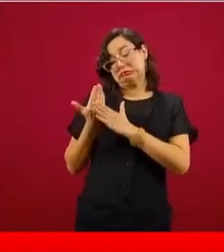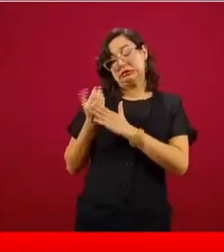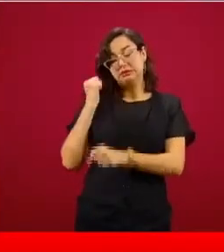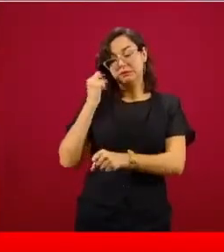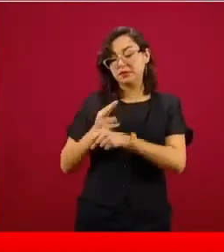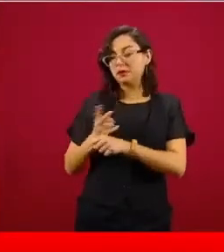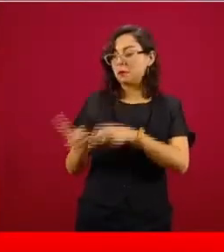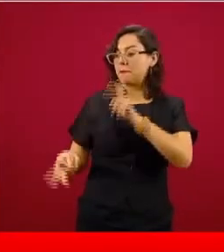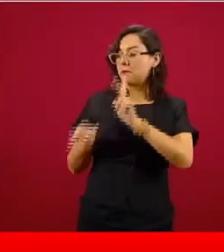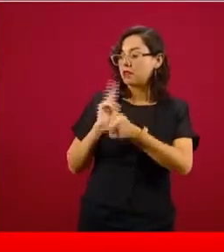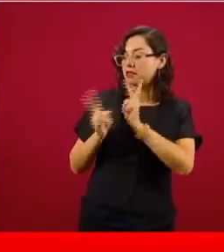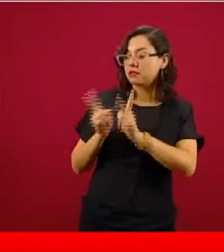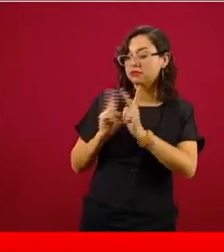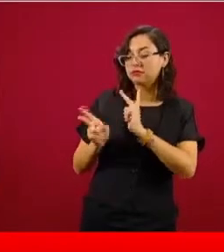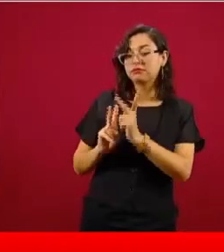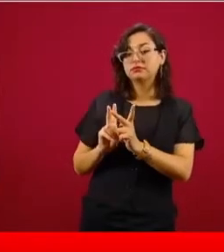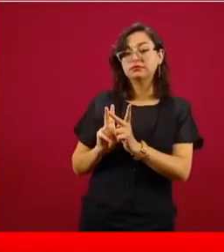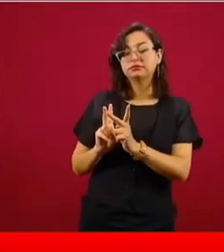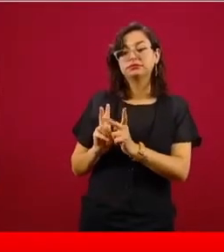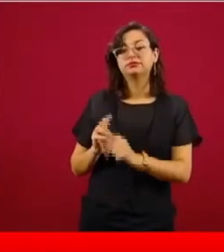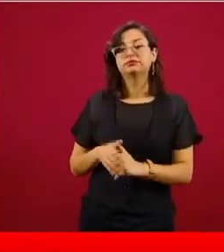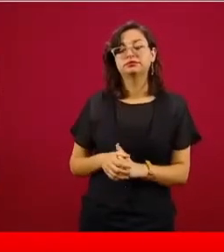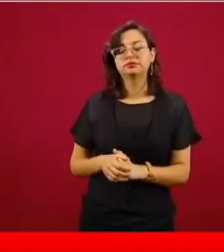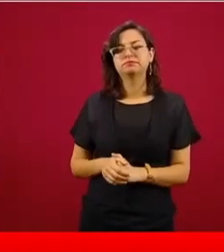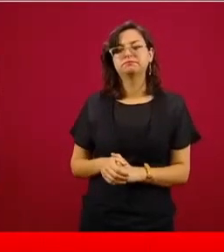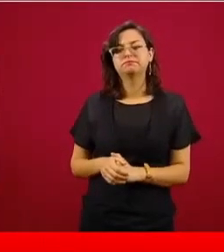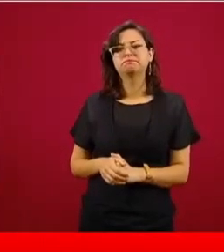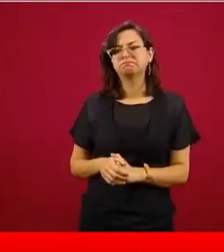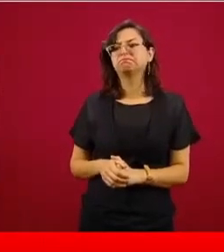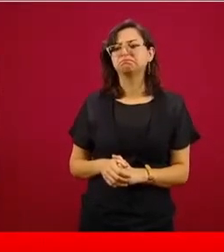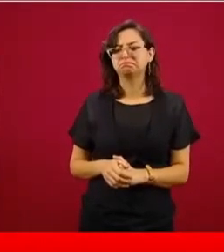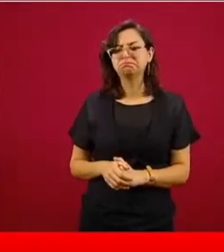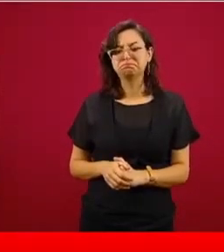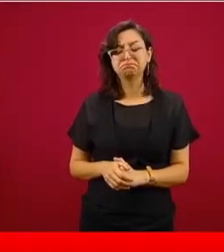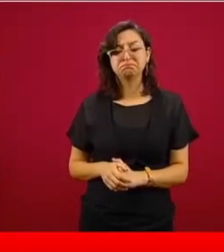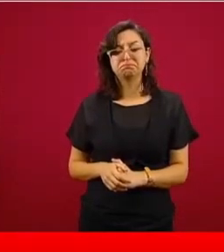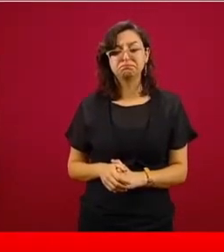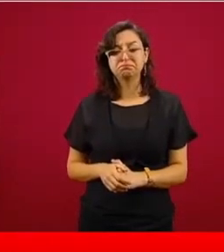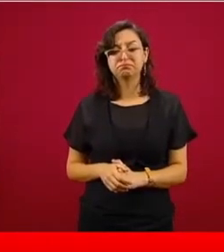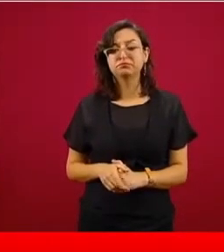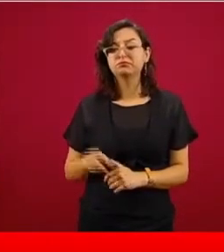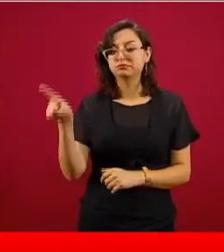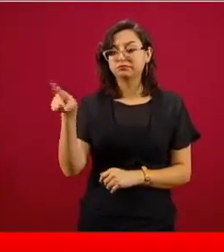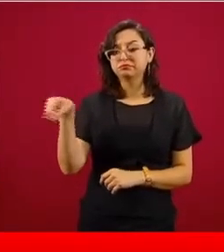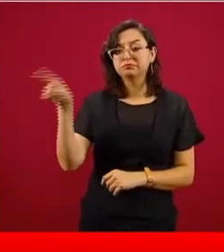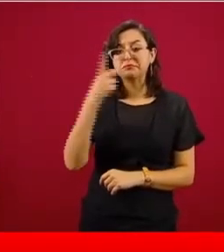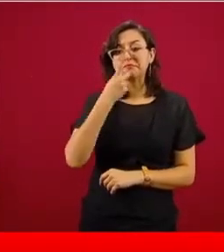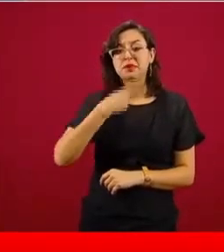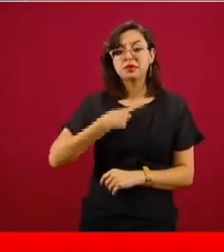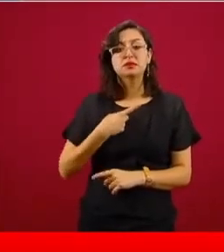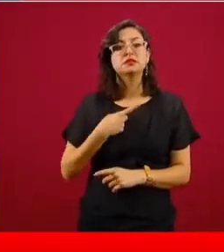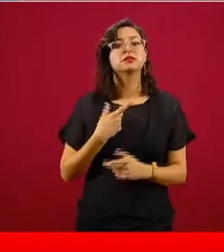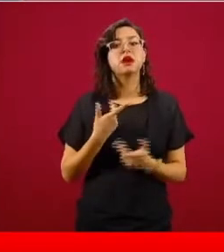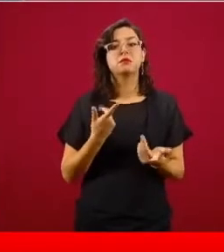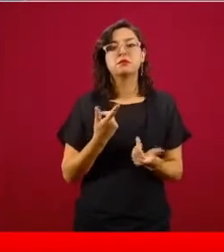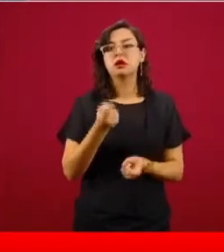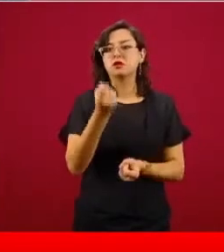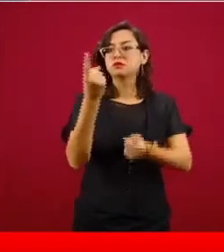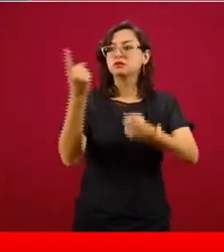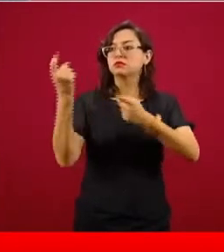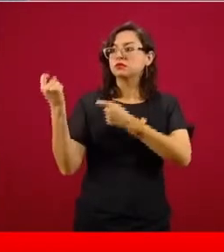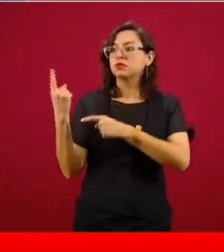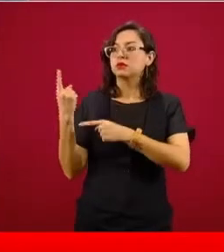Y hay disposición de deudores, de los que